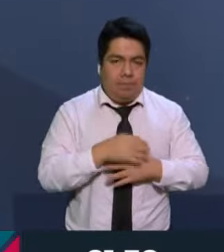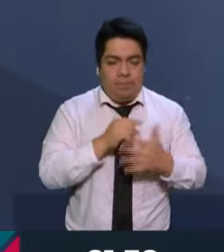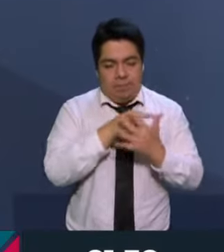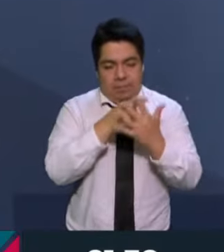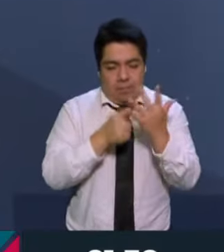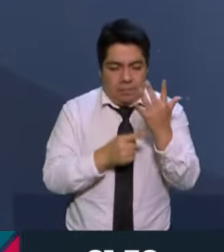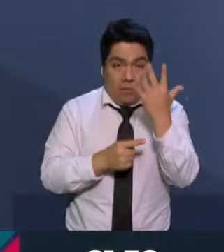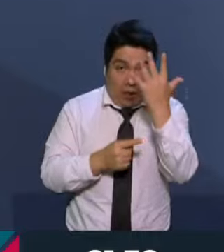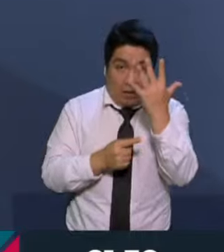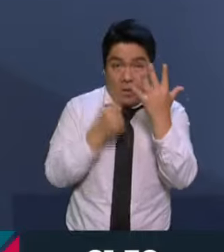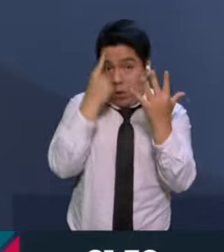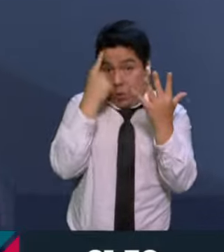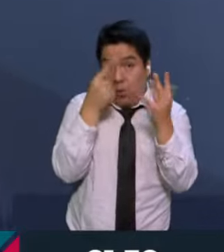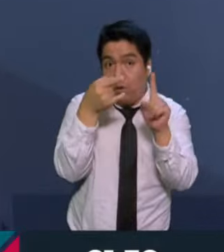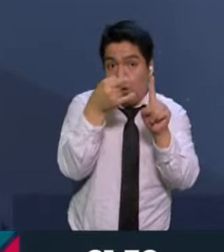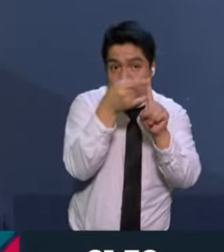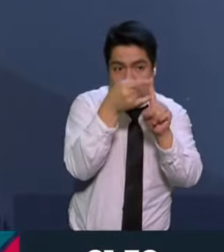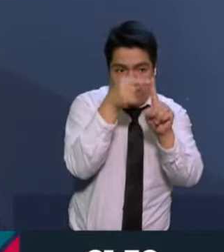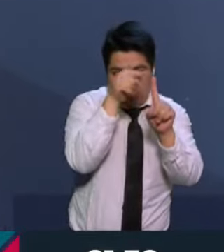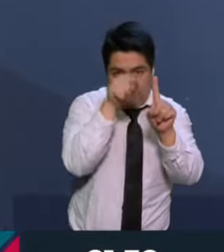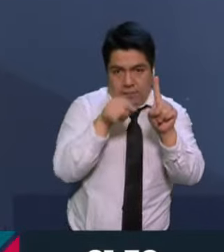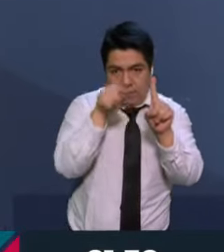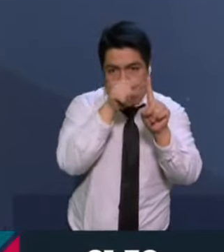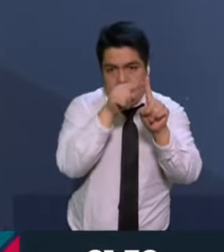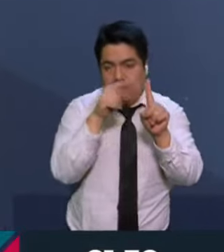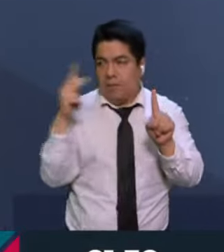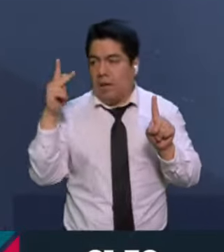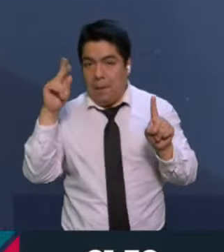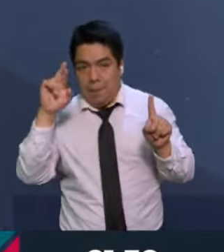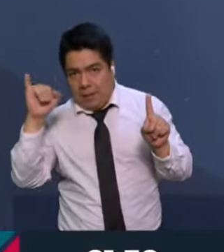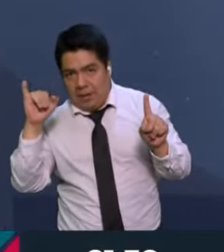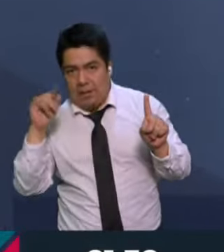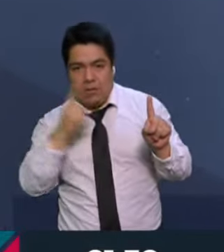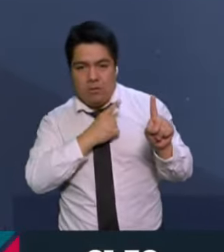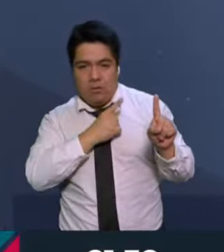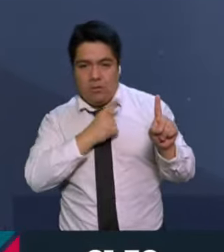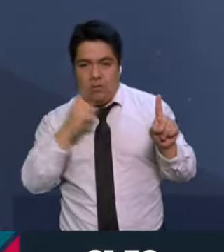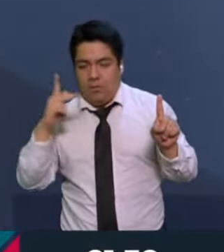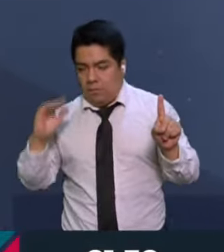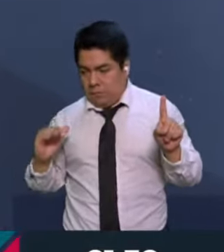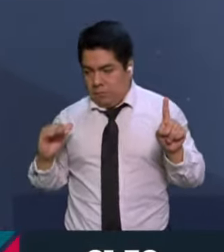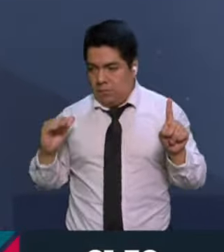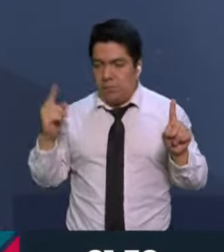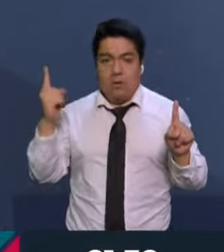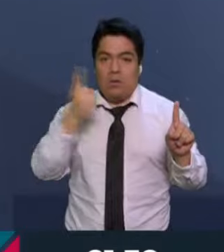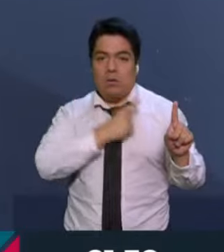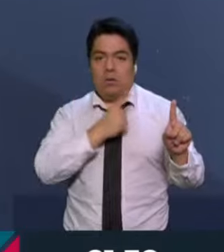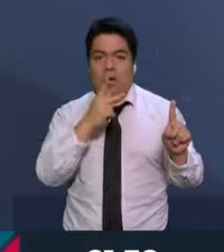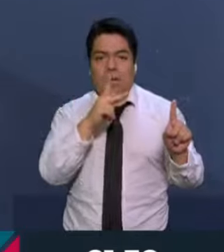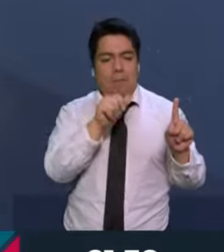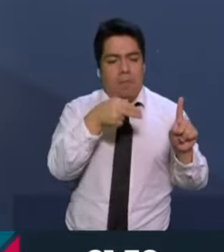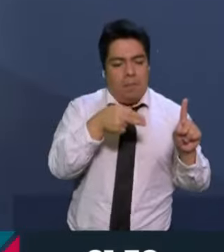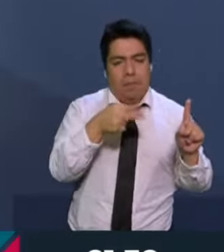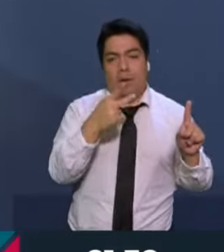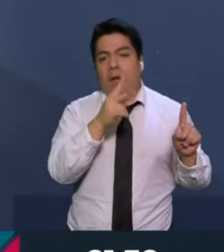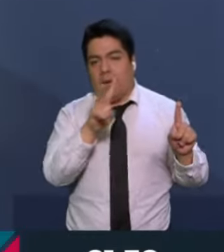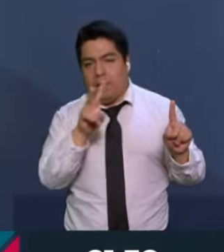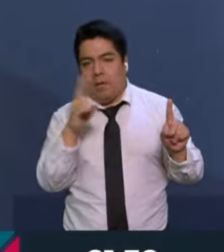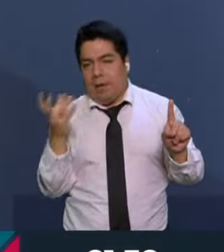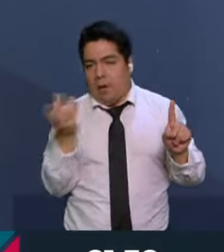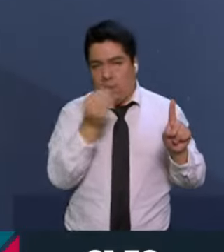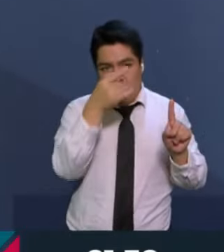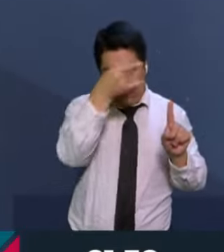Como los tenías en un solo recuadro, aquí pueden ver cómo el PRI iba solo y el PSD. Por el contrario, tenías al PAN con el verde en un solo